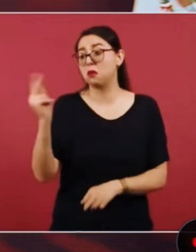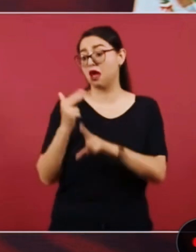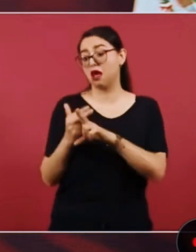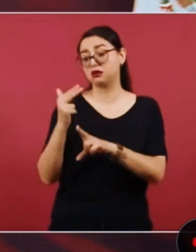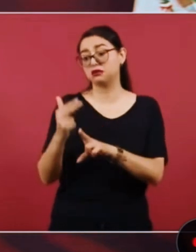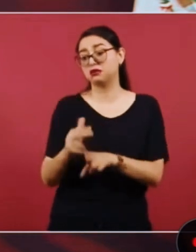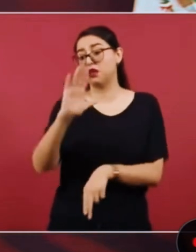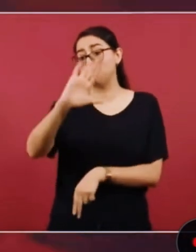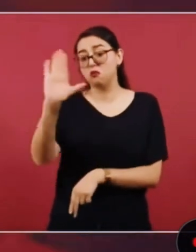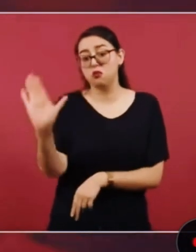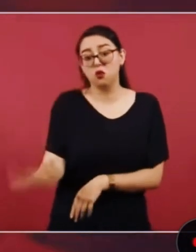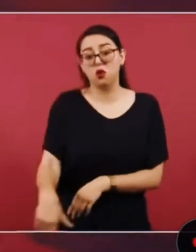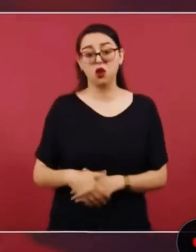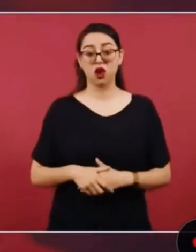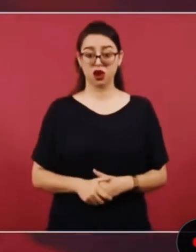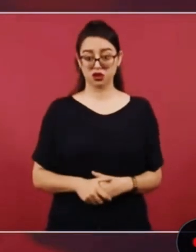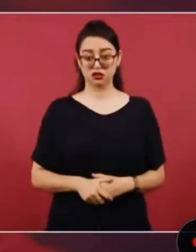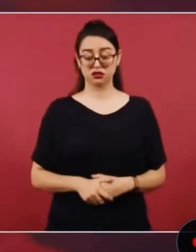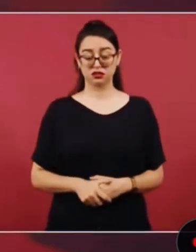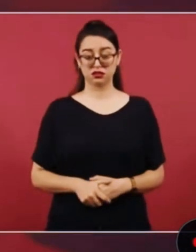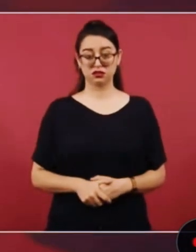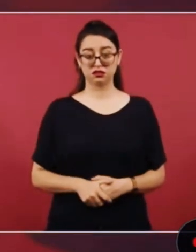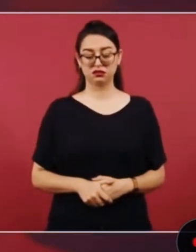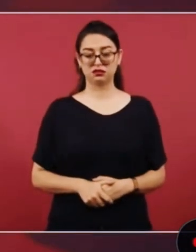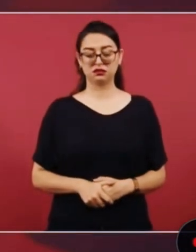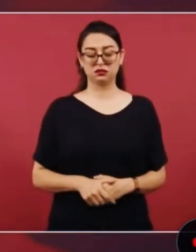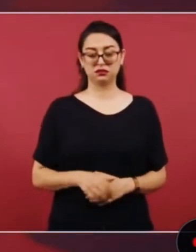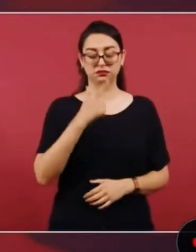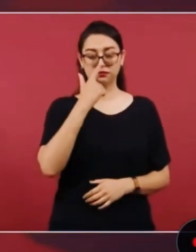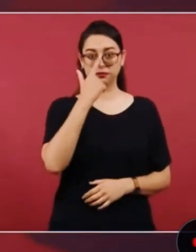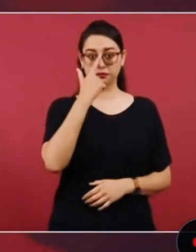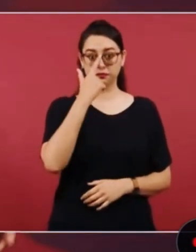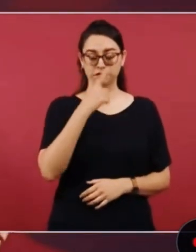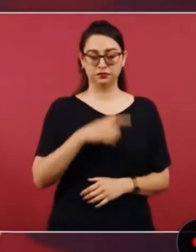¿y cómo vas a estar